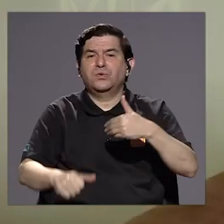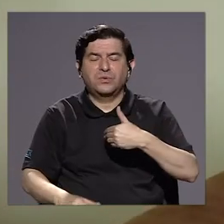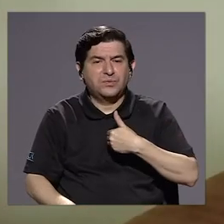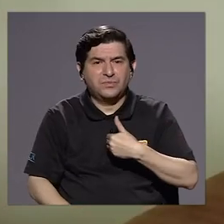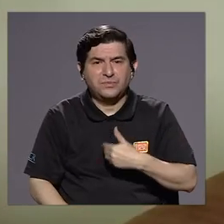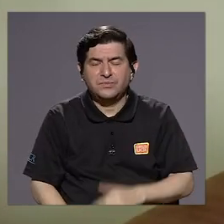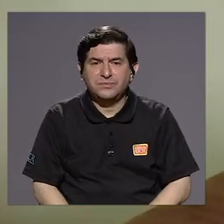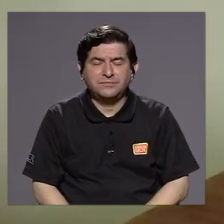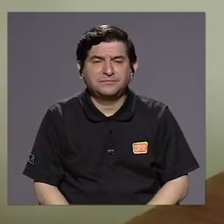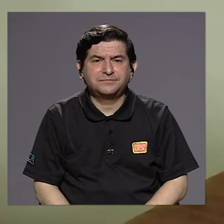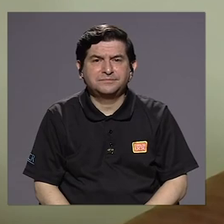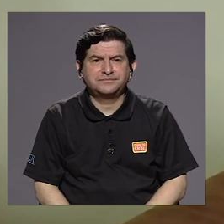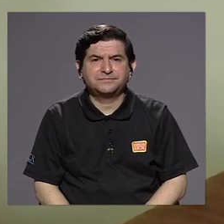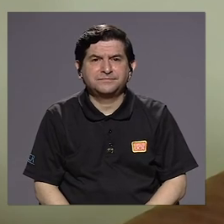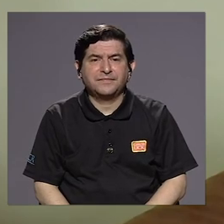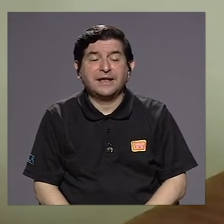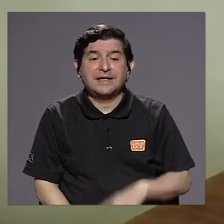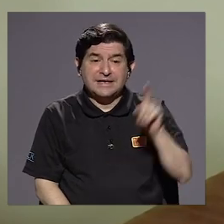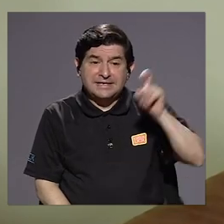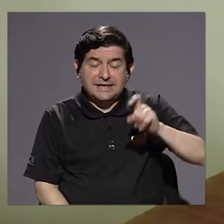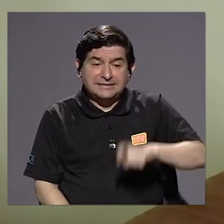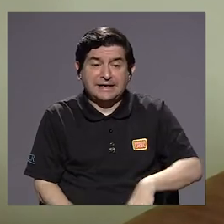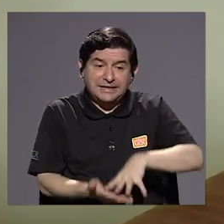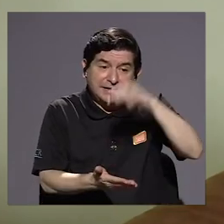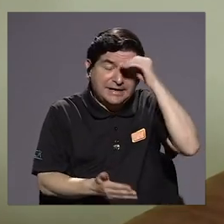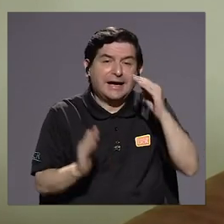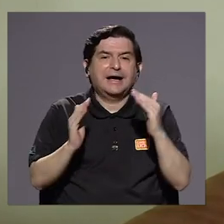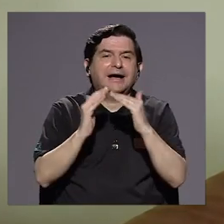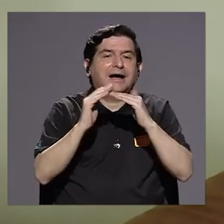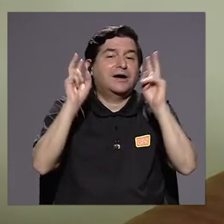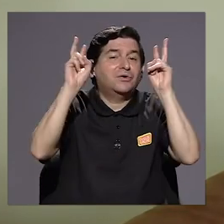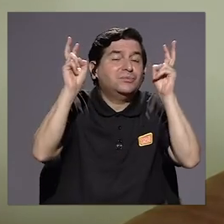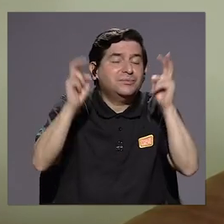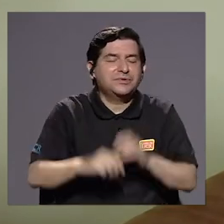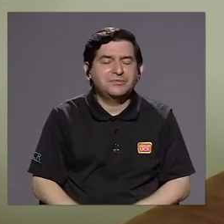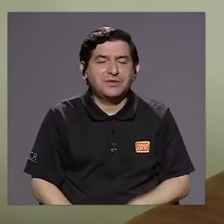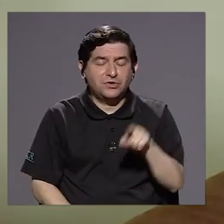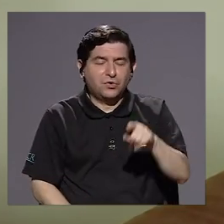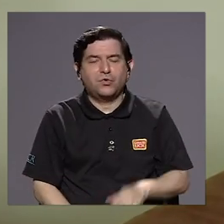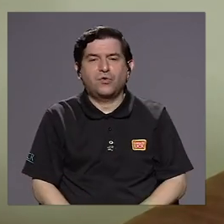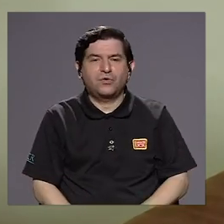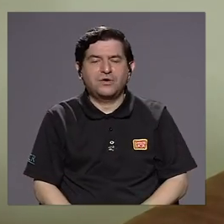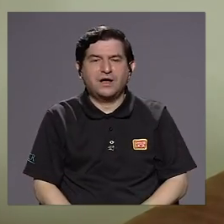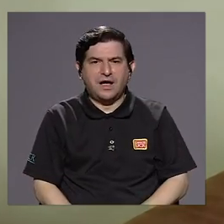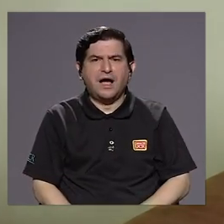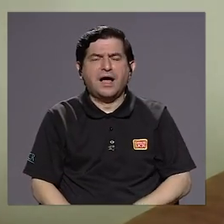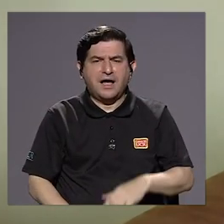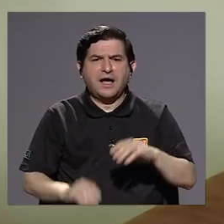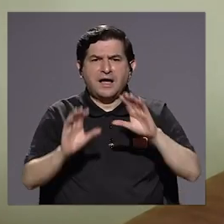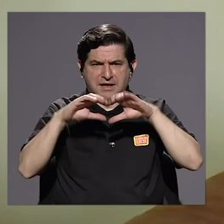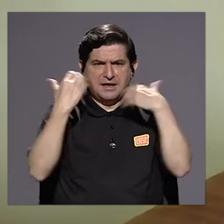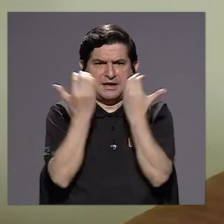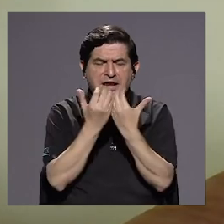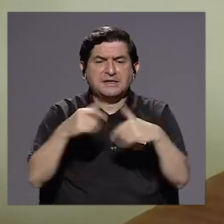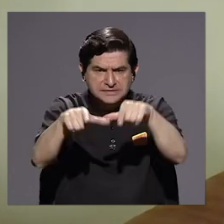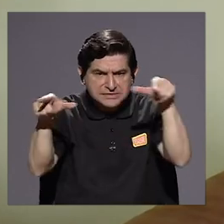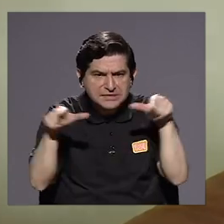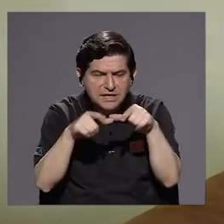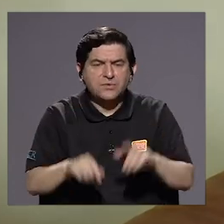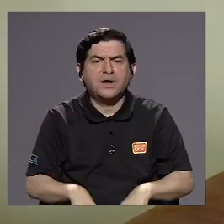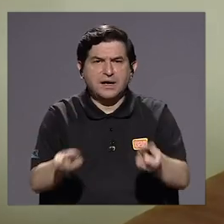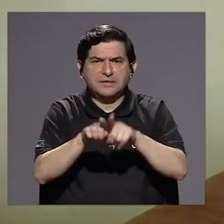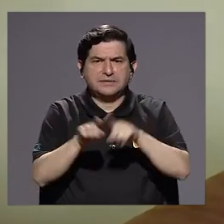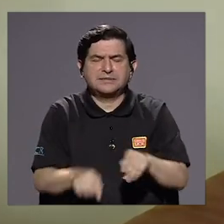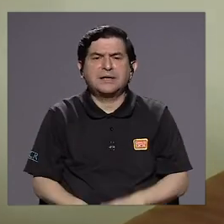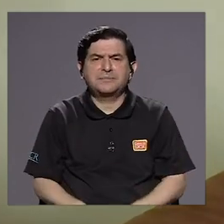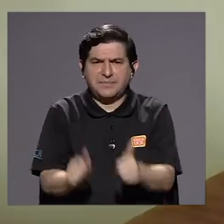vacuna. Entonces, vamos a tener que aprender a convivir con la presencialidad, con el distanciamiento, con la aplicación de todos los protocolos,